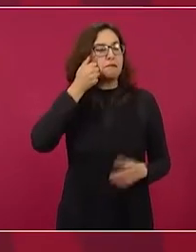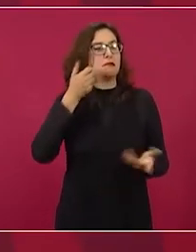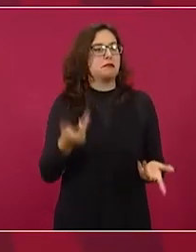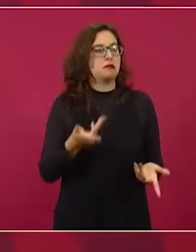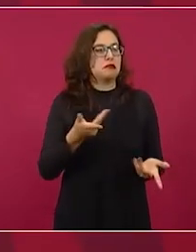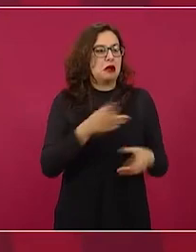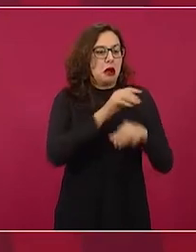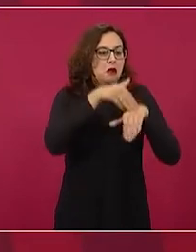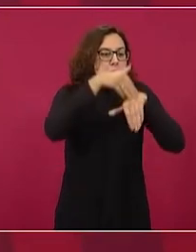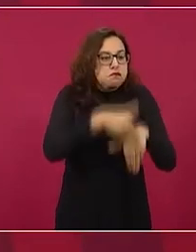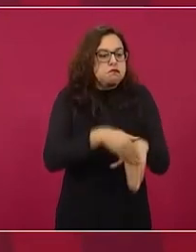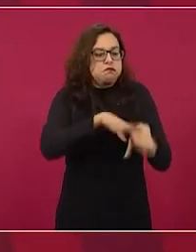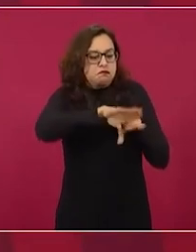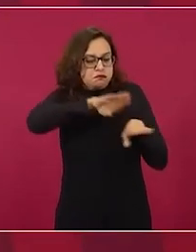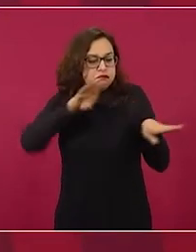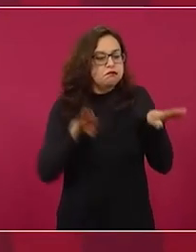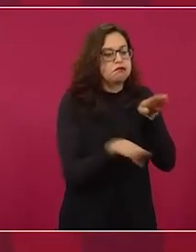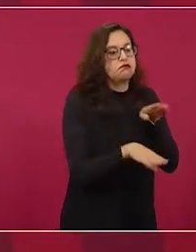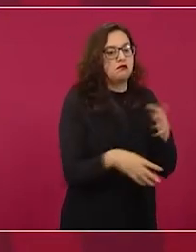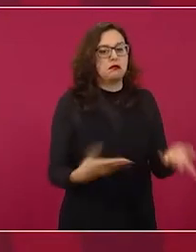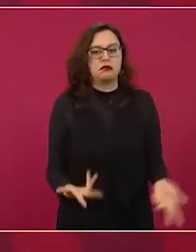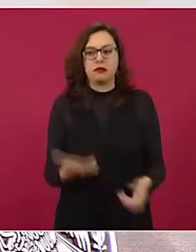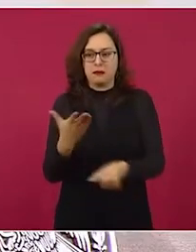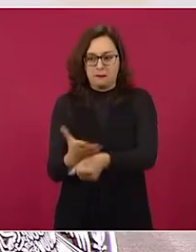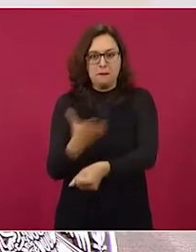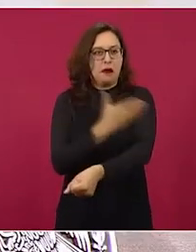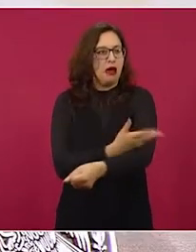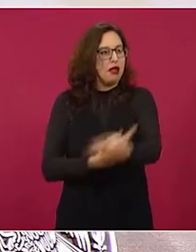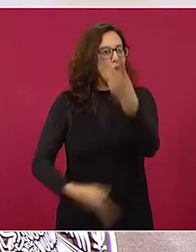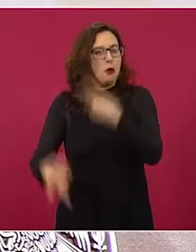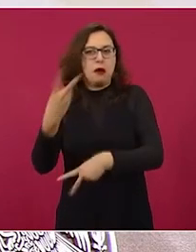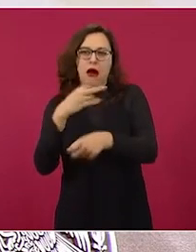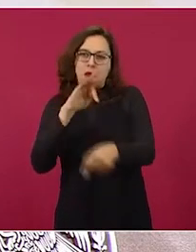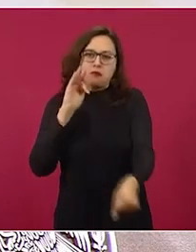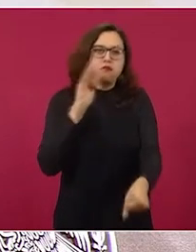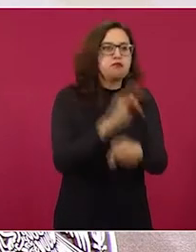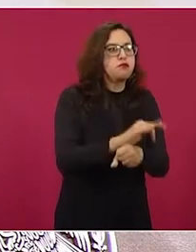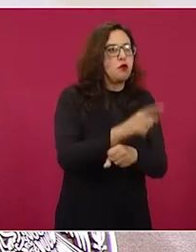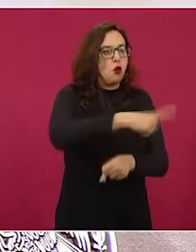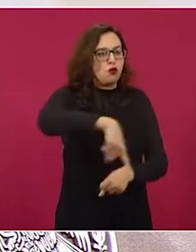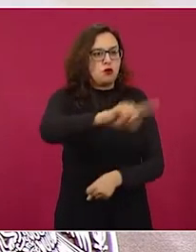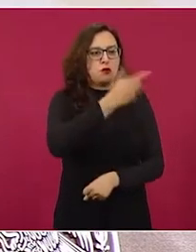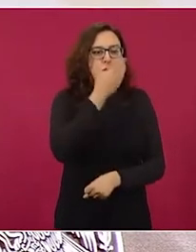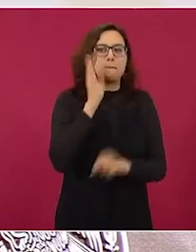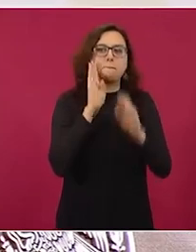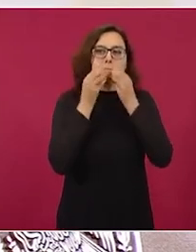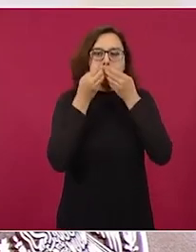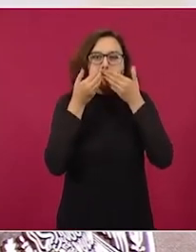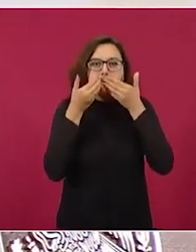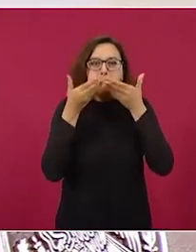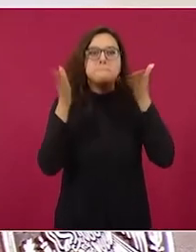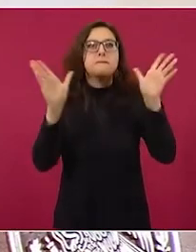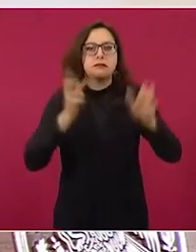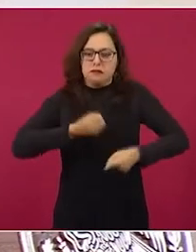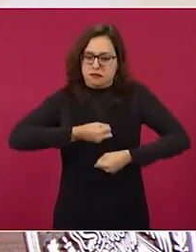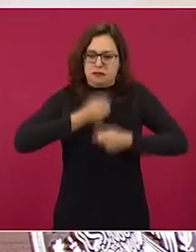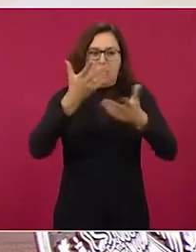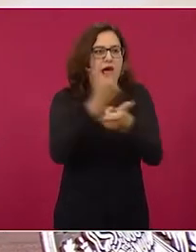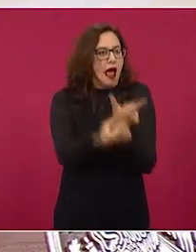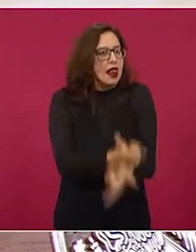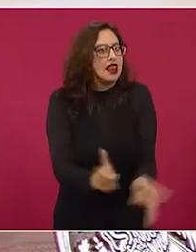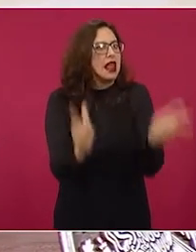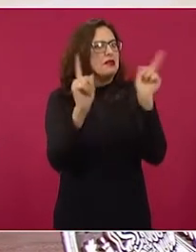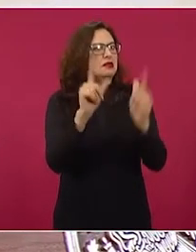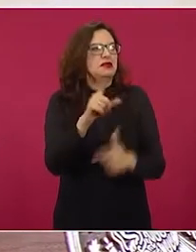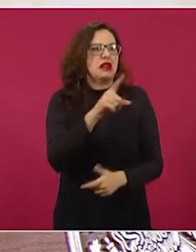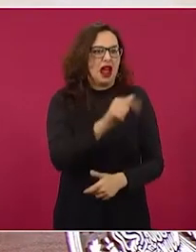de lo peor, yo creo que a ningún presidente lo